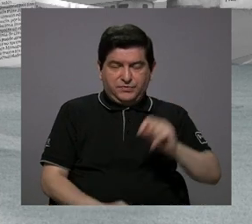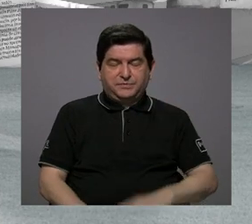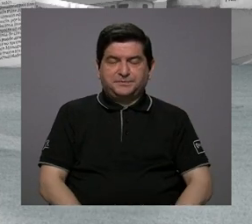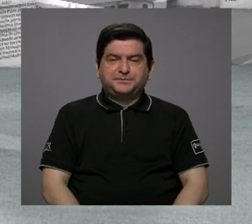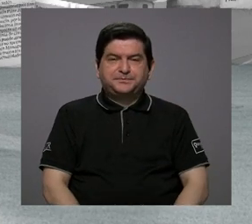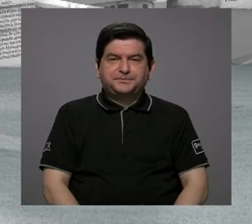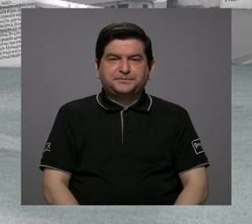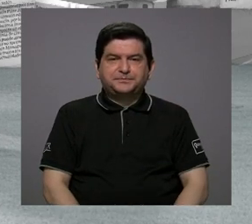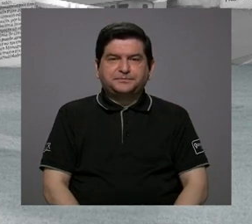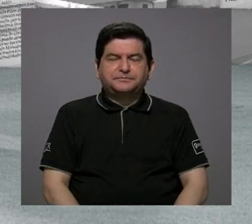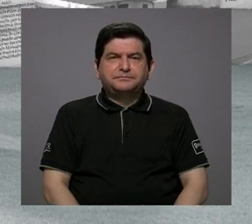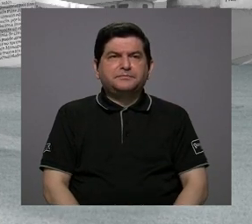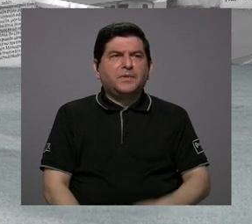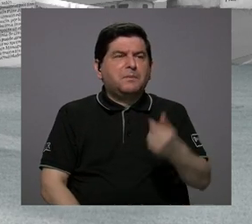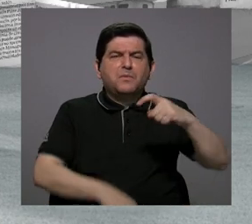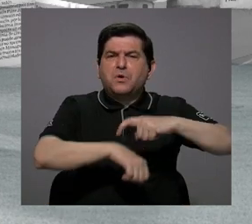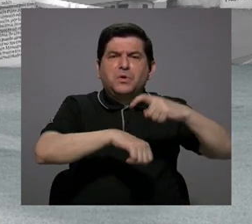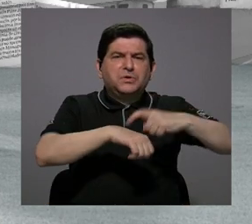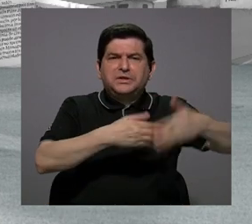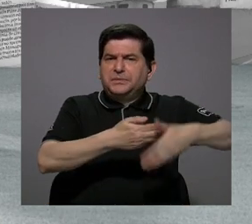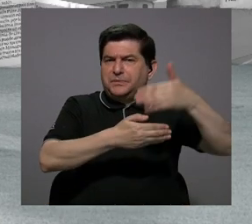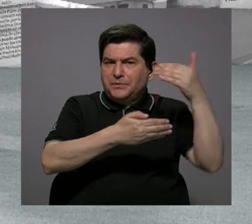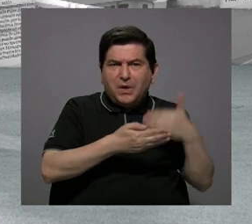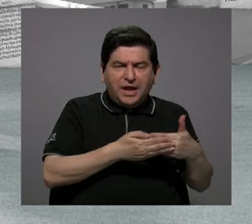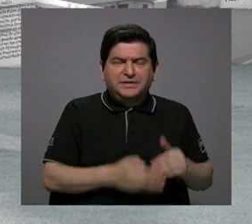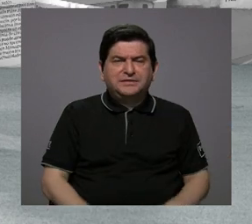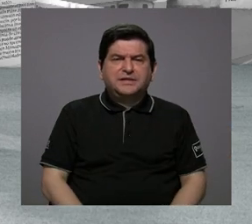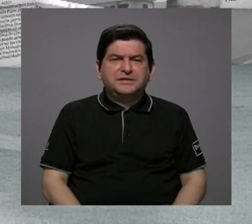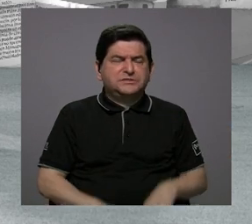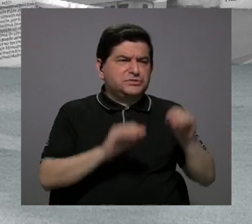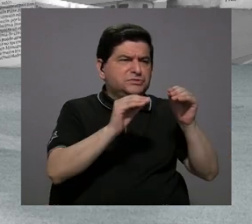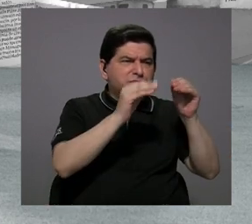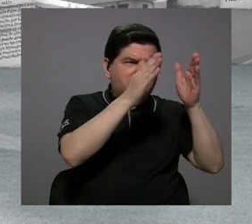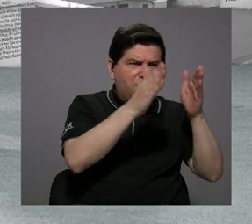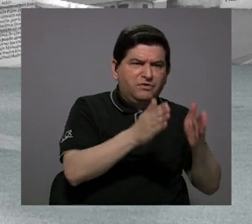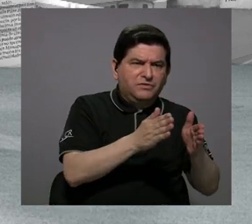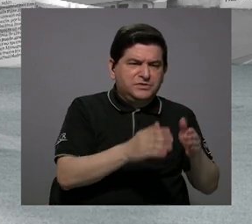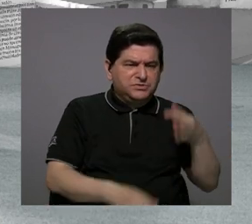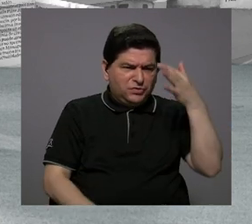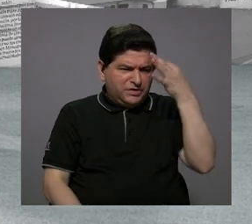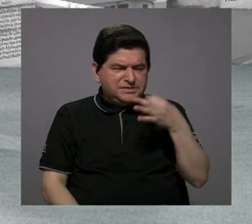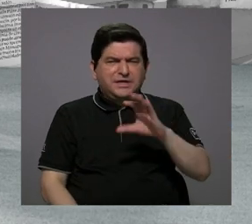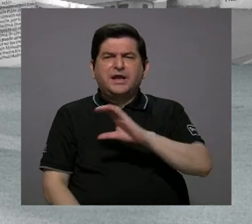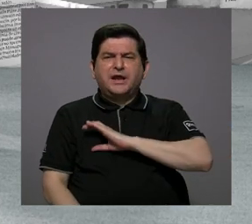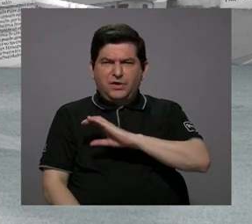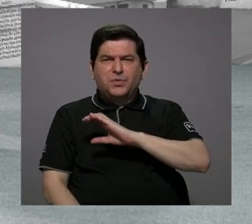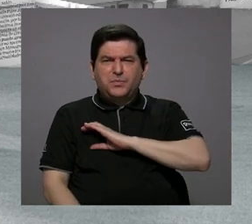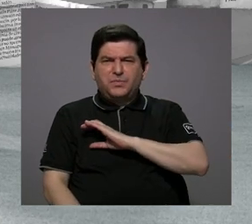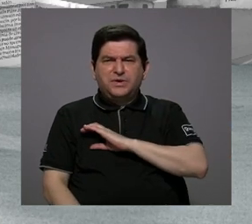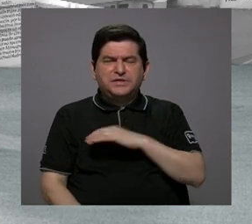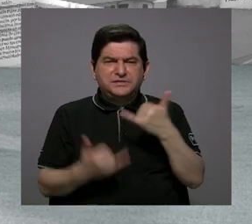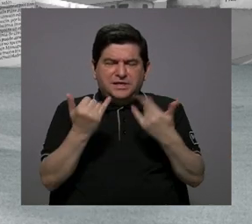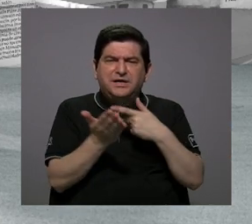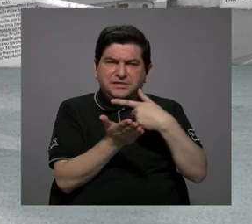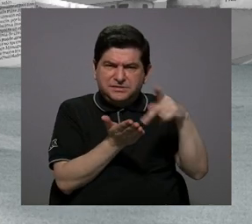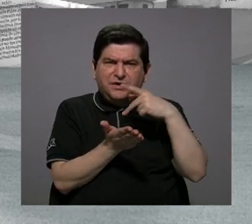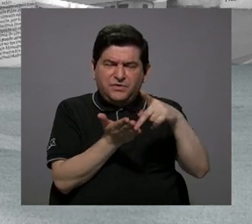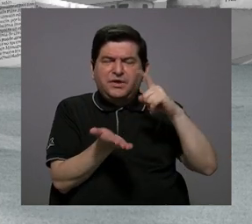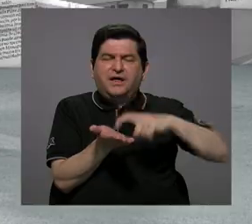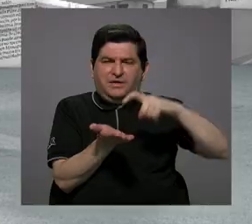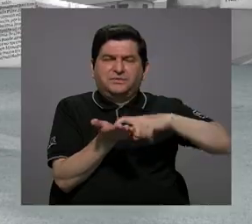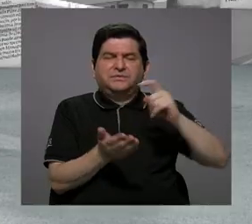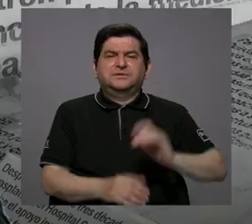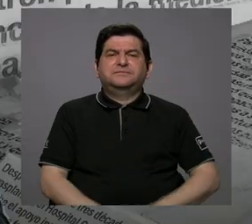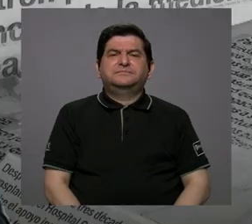donde hasta hace poco, bueno, el personal docente, creo que Fuerza Pública se le está cancelando esa deuda. Han